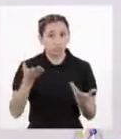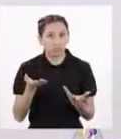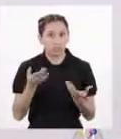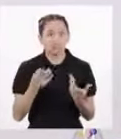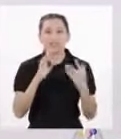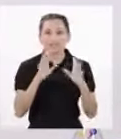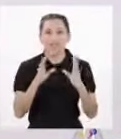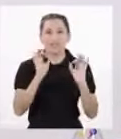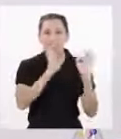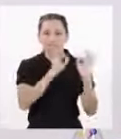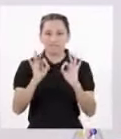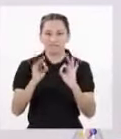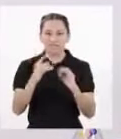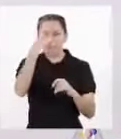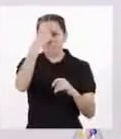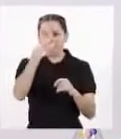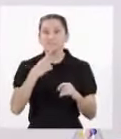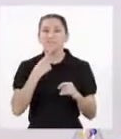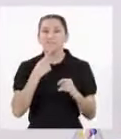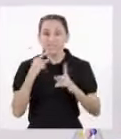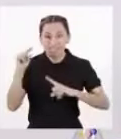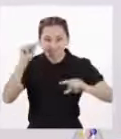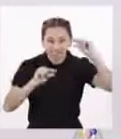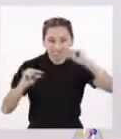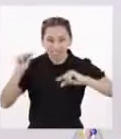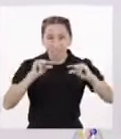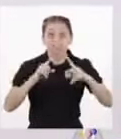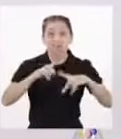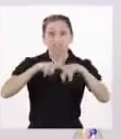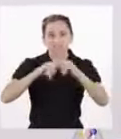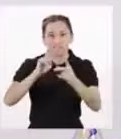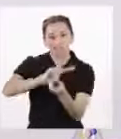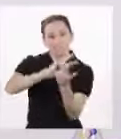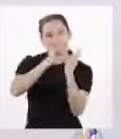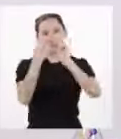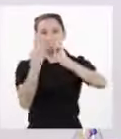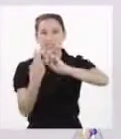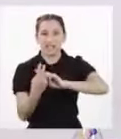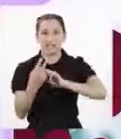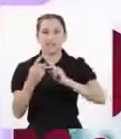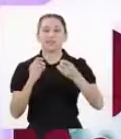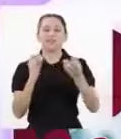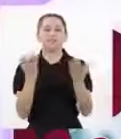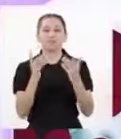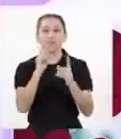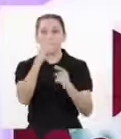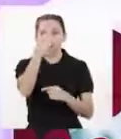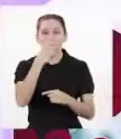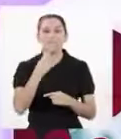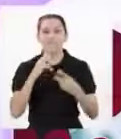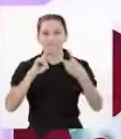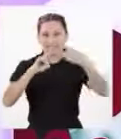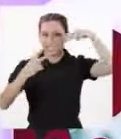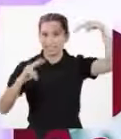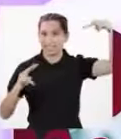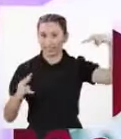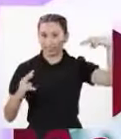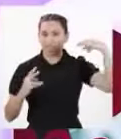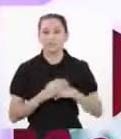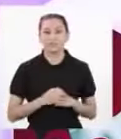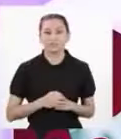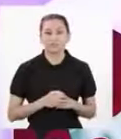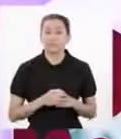el actual perfil bioquímico será muy probablemente reemplazado por un perfil genético Entonces, los impactos más